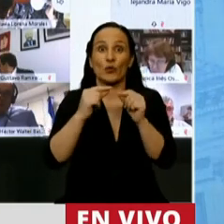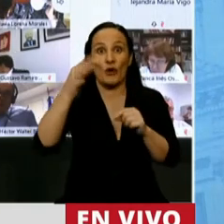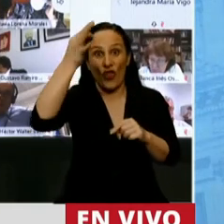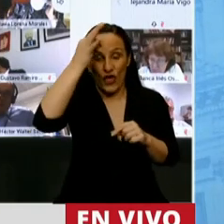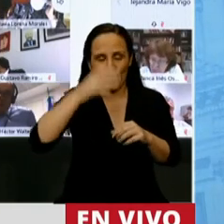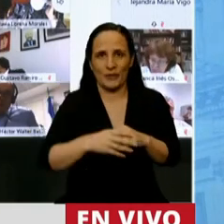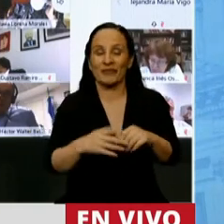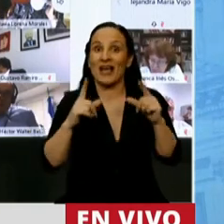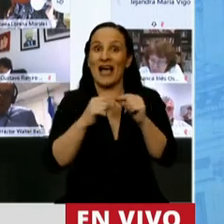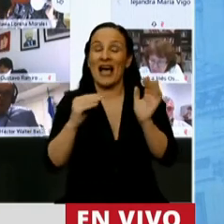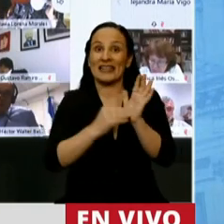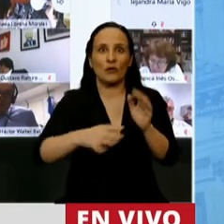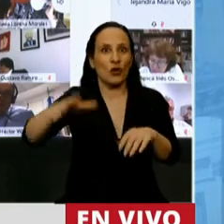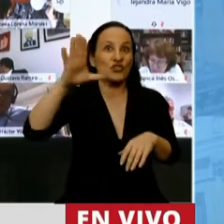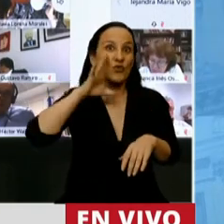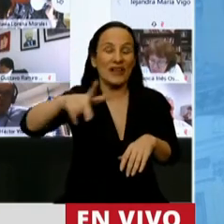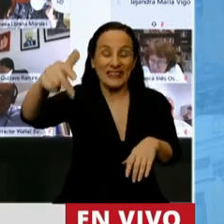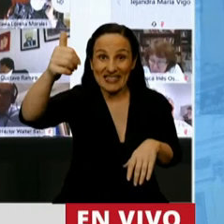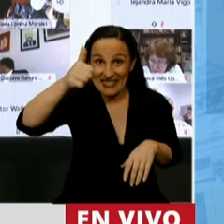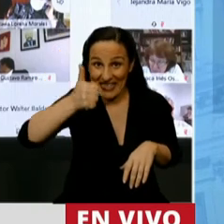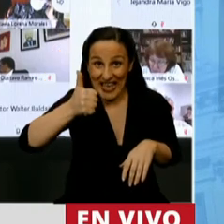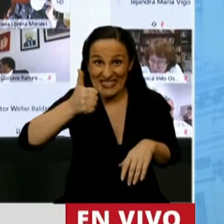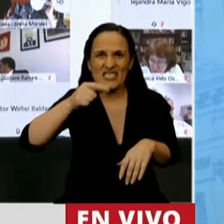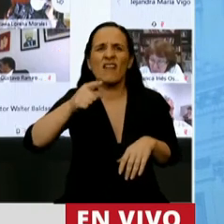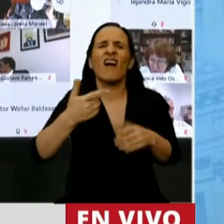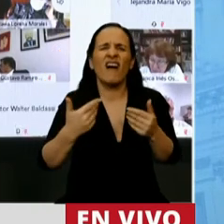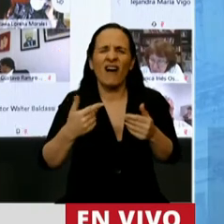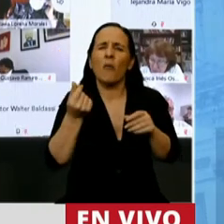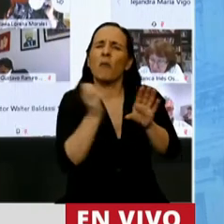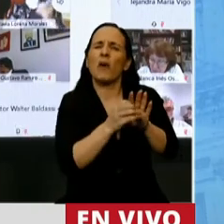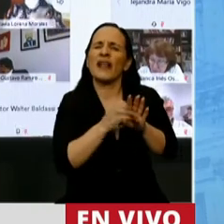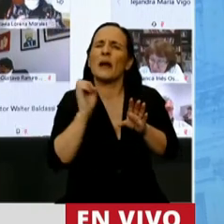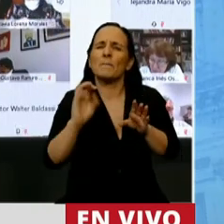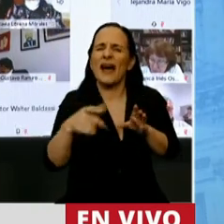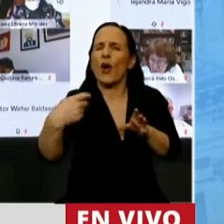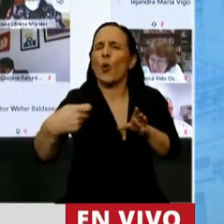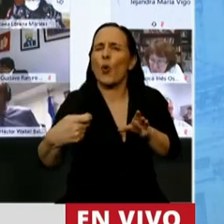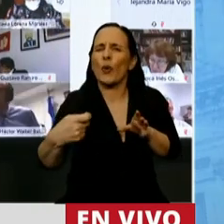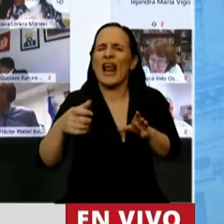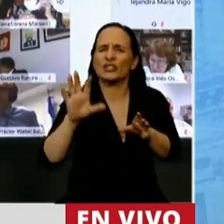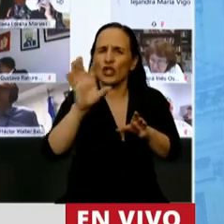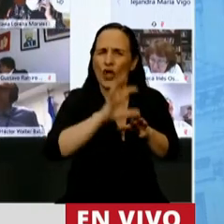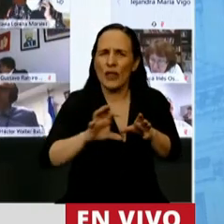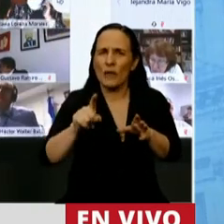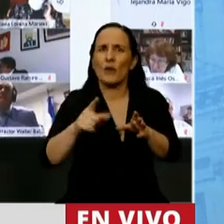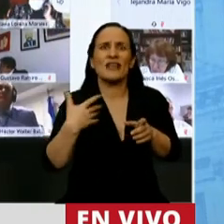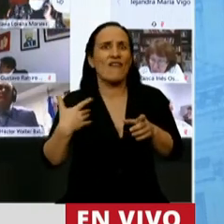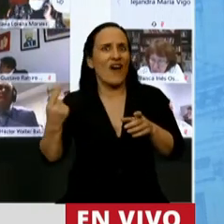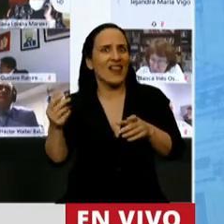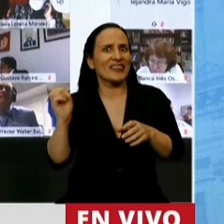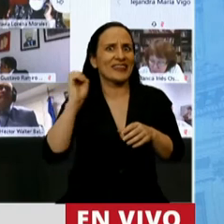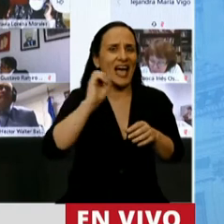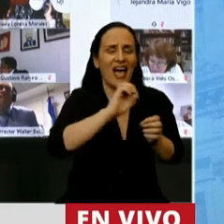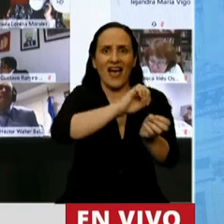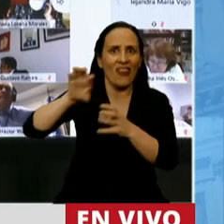56 se incluyen los fondos para las cajas de jubilaciones provinciales que no han sido transferidas a